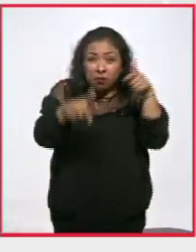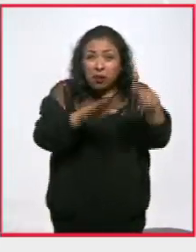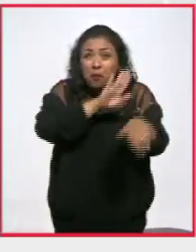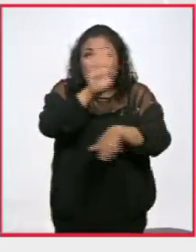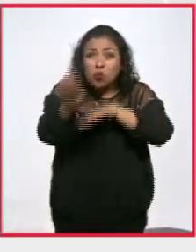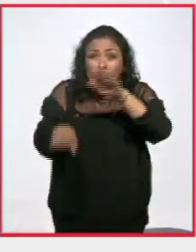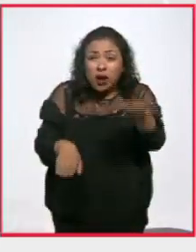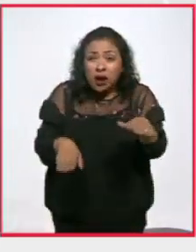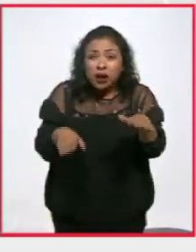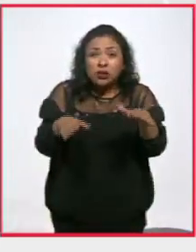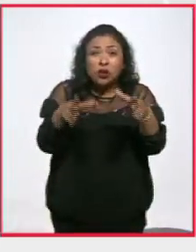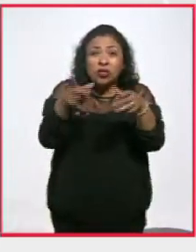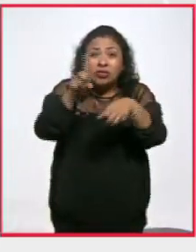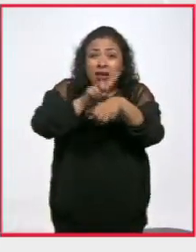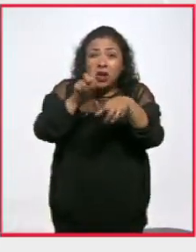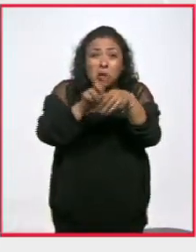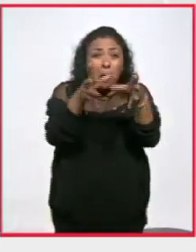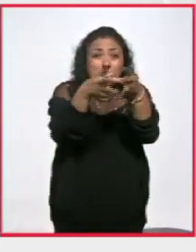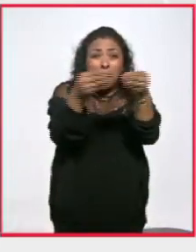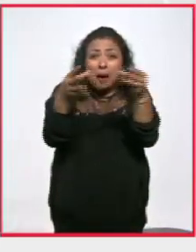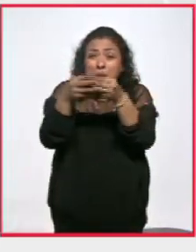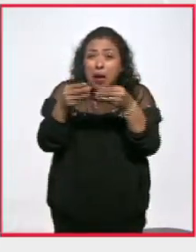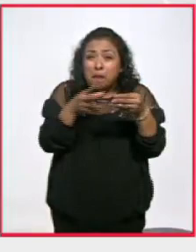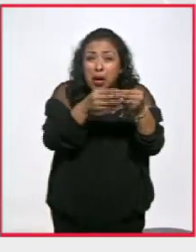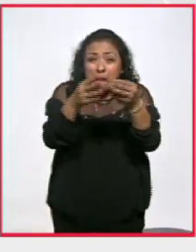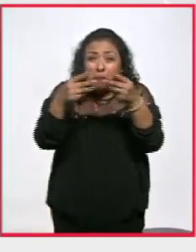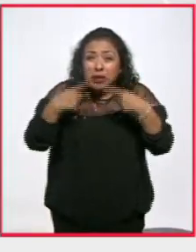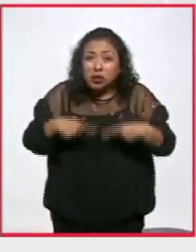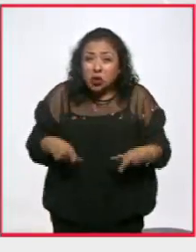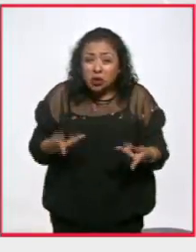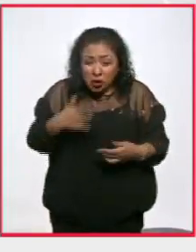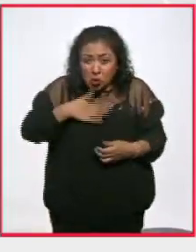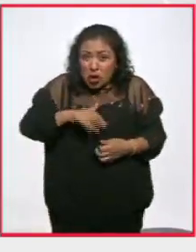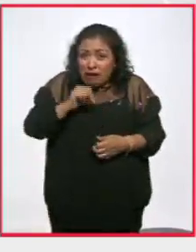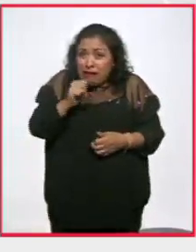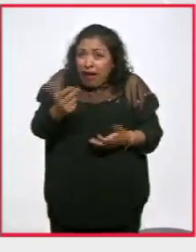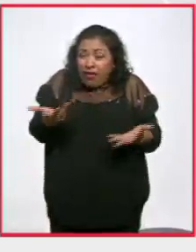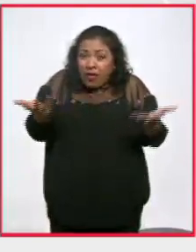hay desaparecidos y no hay justicia.